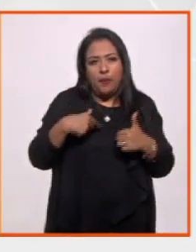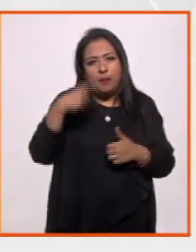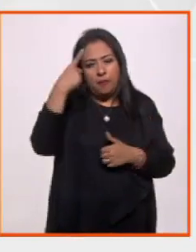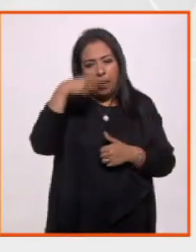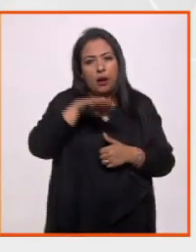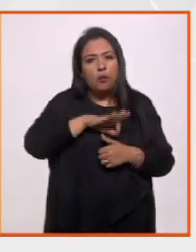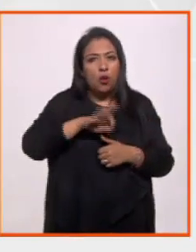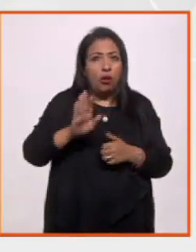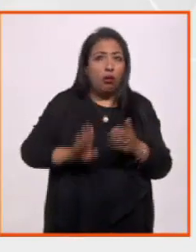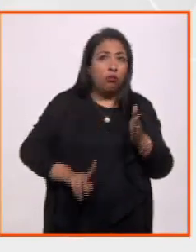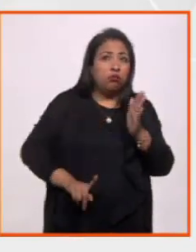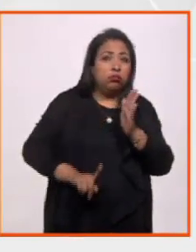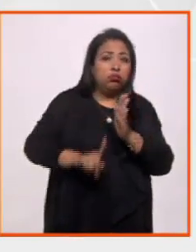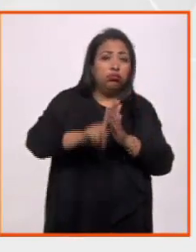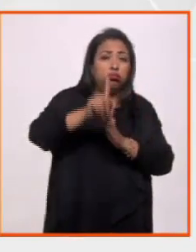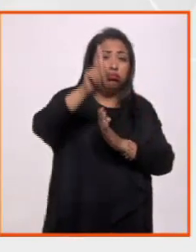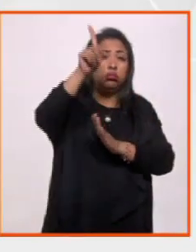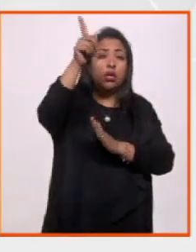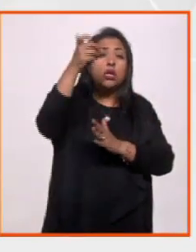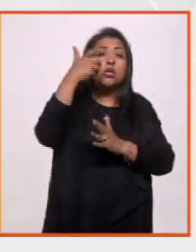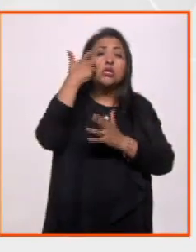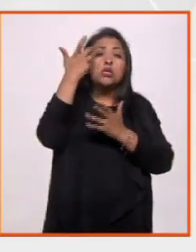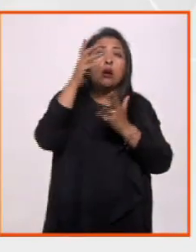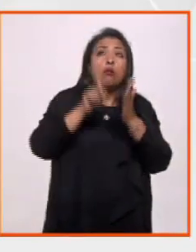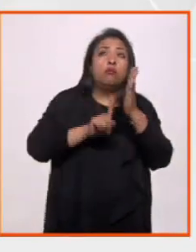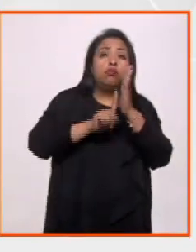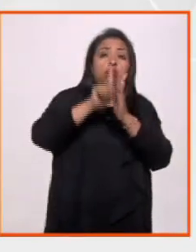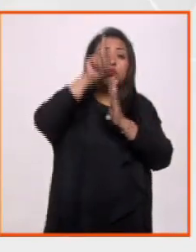poder llegar por fin al ansiado satélite.